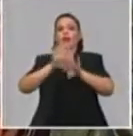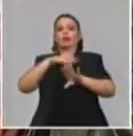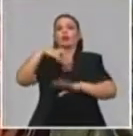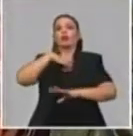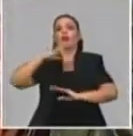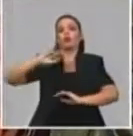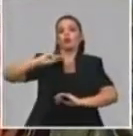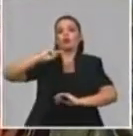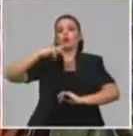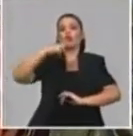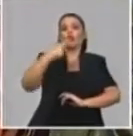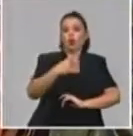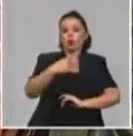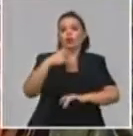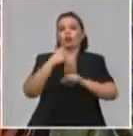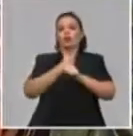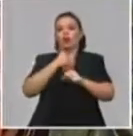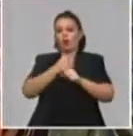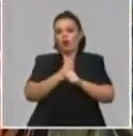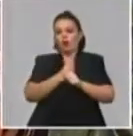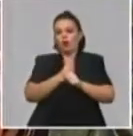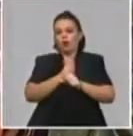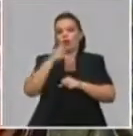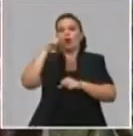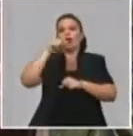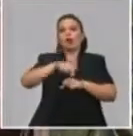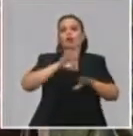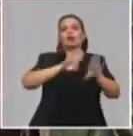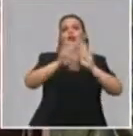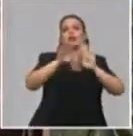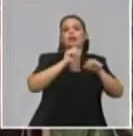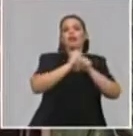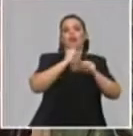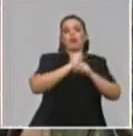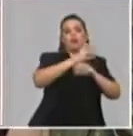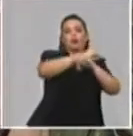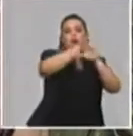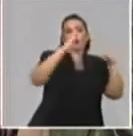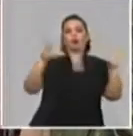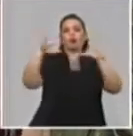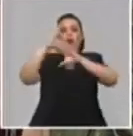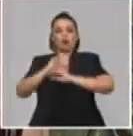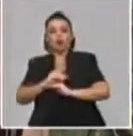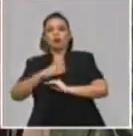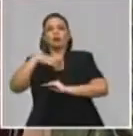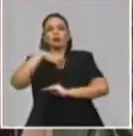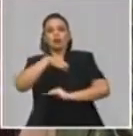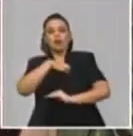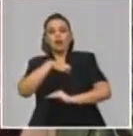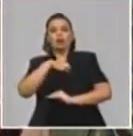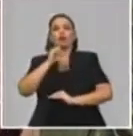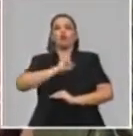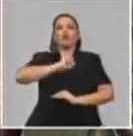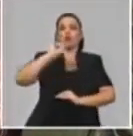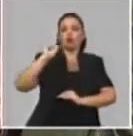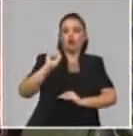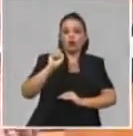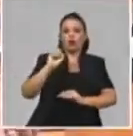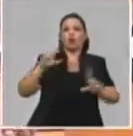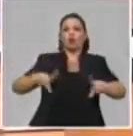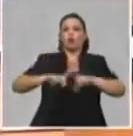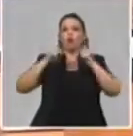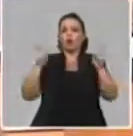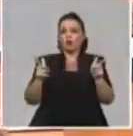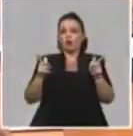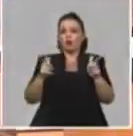de trabajo, y hoy se trabaja 10 y 8 en la tienda para salir del atraso y para mantener y tratar de lograr una estabilidad. ¿Y los espacios en la tienda? Porque antes ustedes